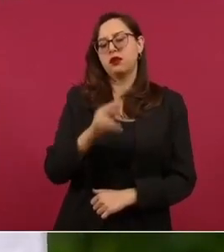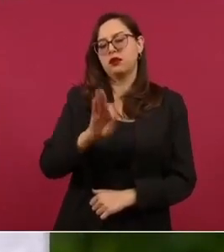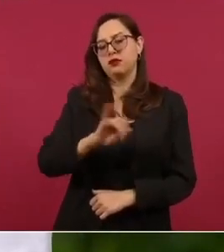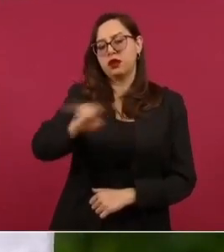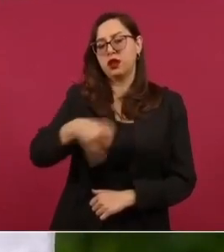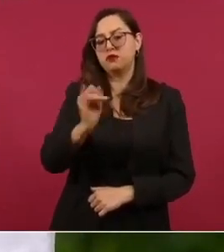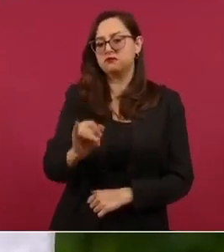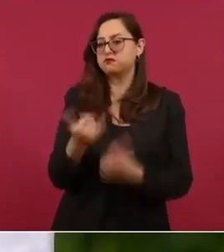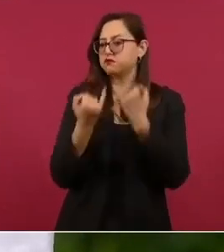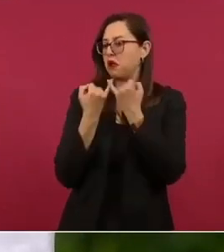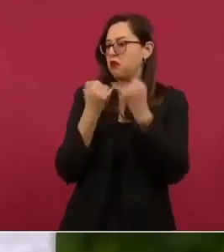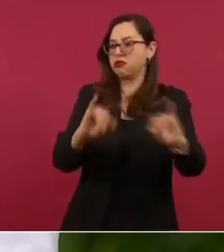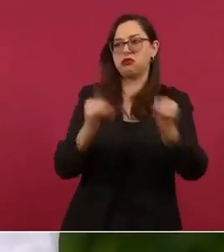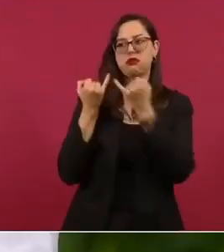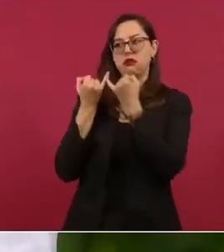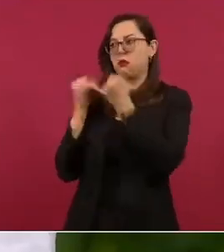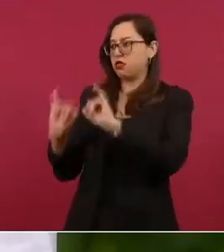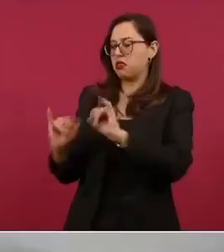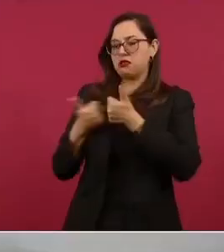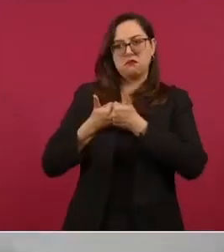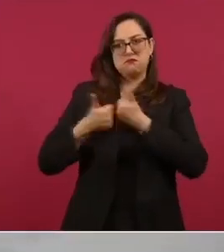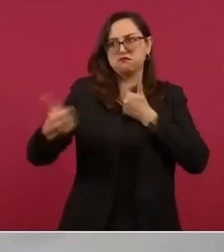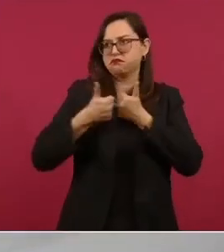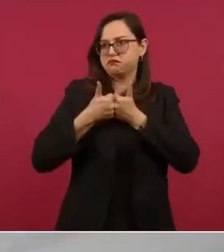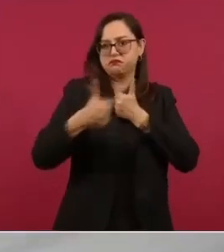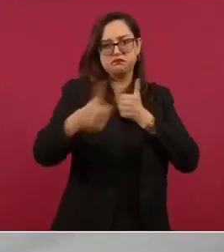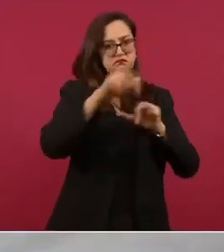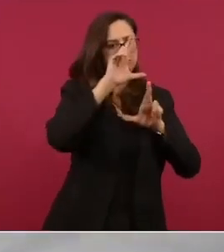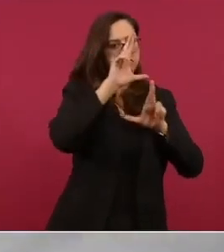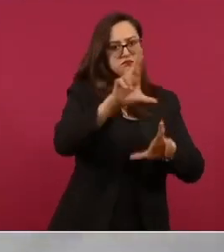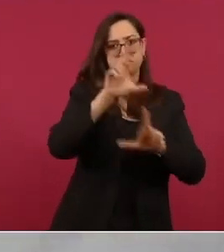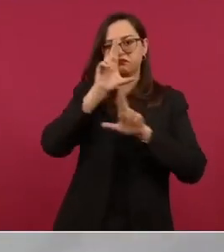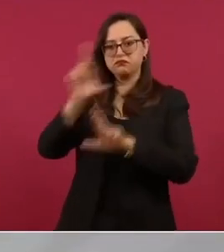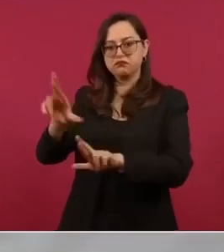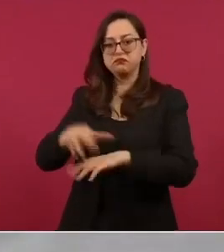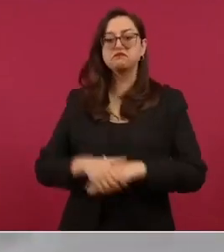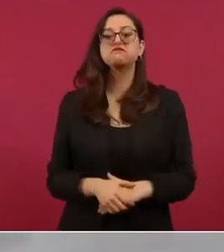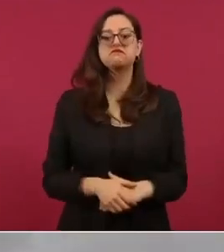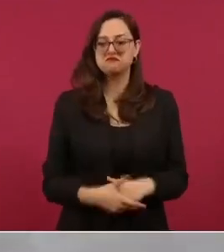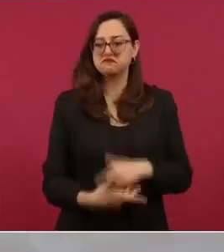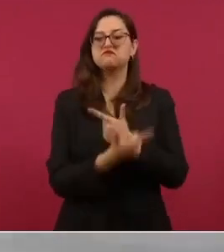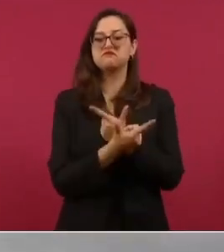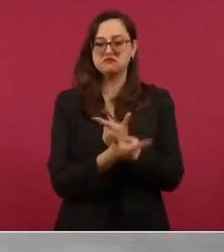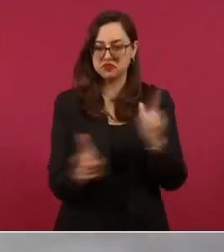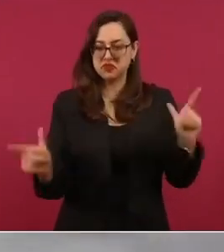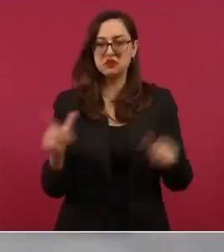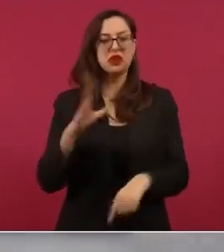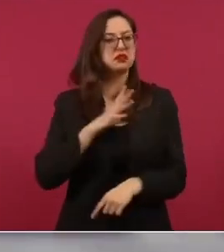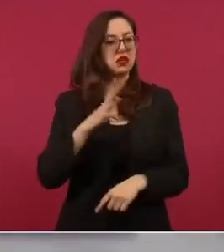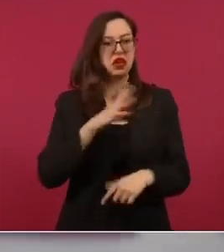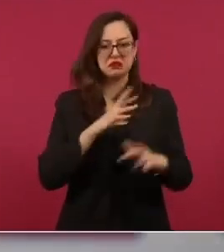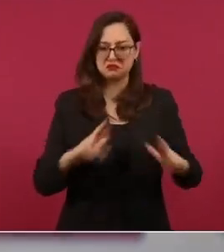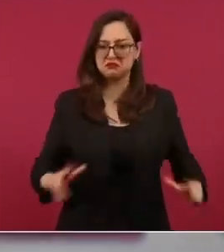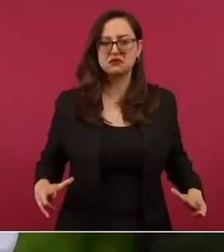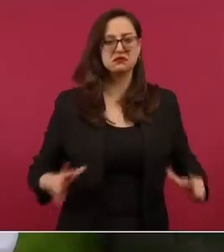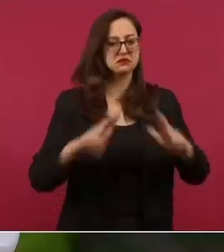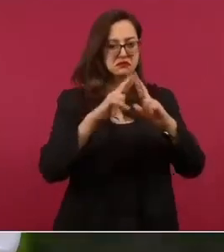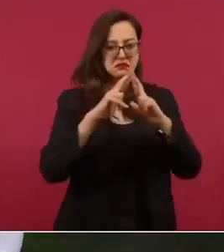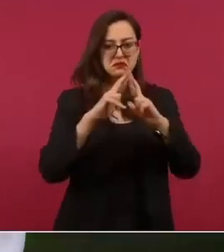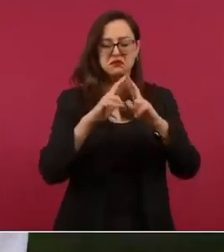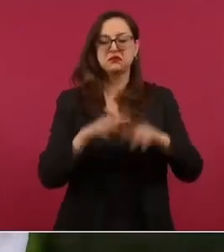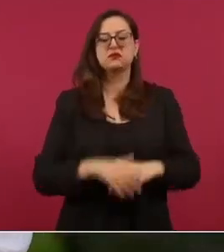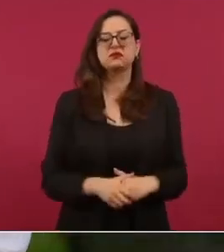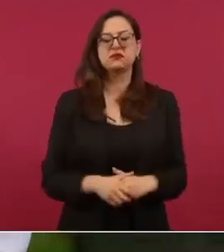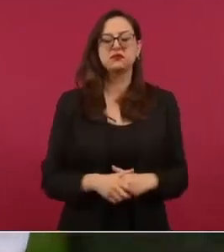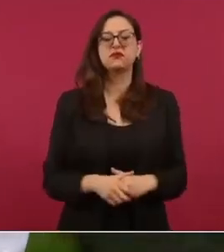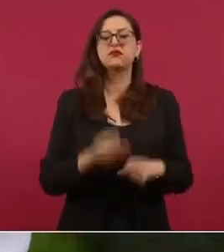independencia existen libertad existe libertad religiosa al